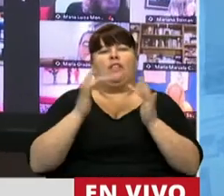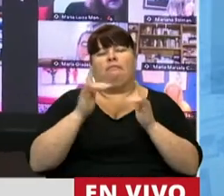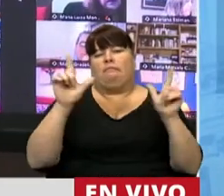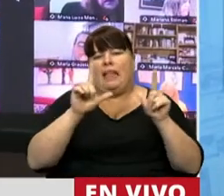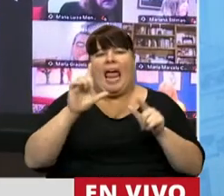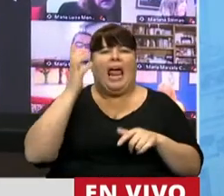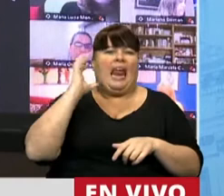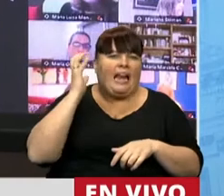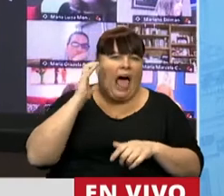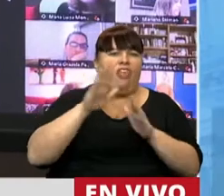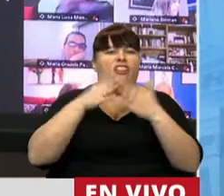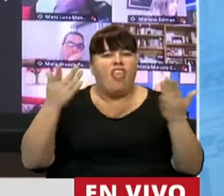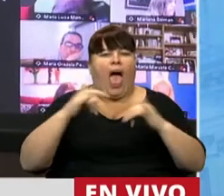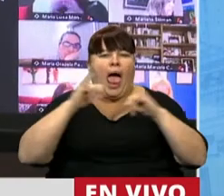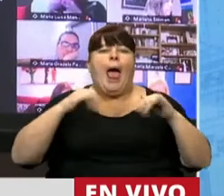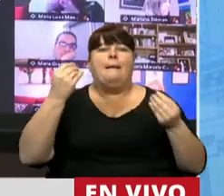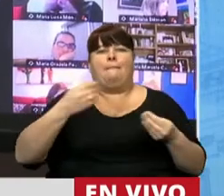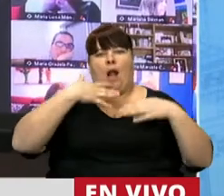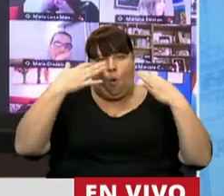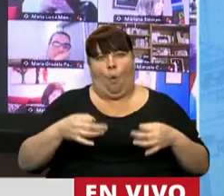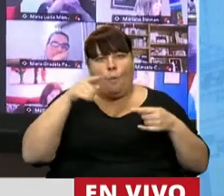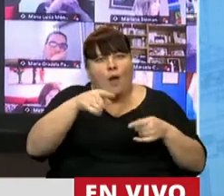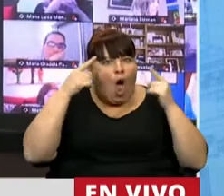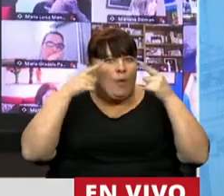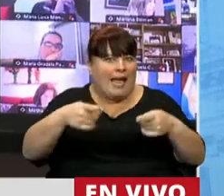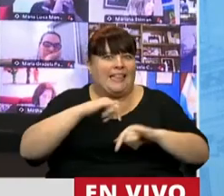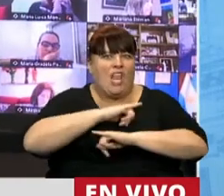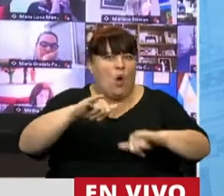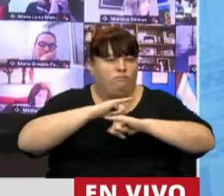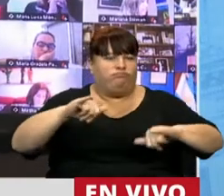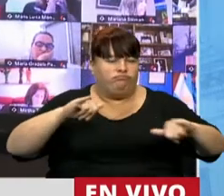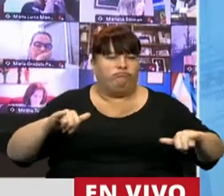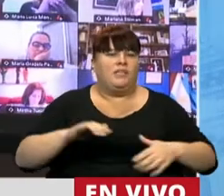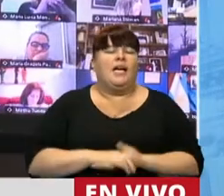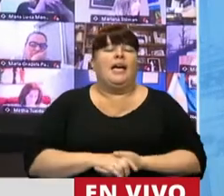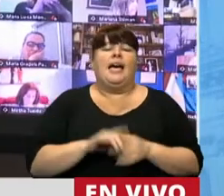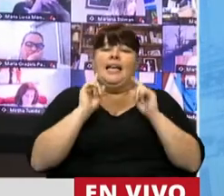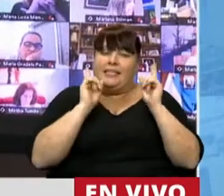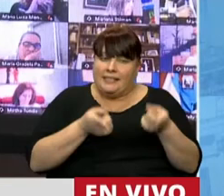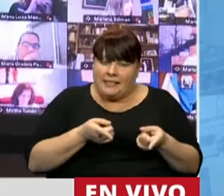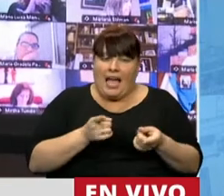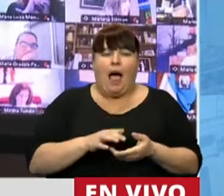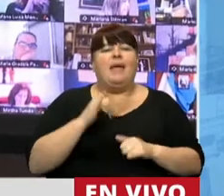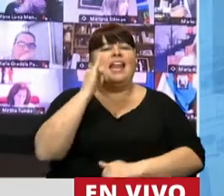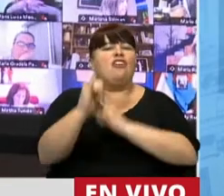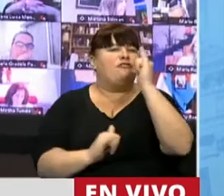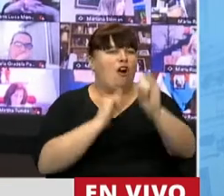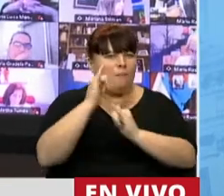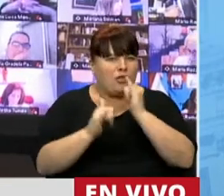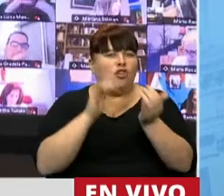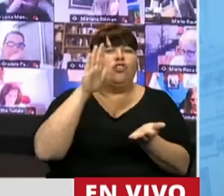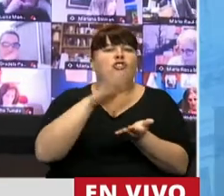comunicación a los fines de cumplir con este objetivo del programa. Y, asimismo, brindar información